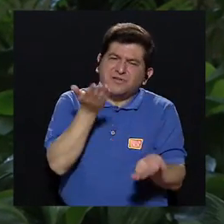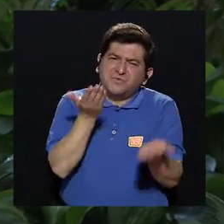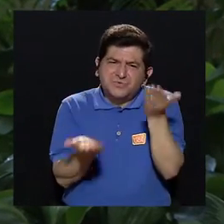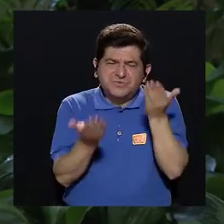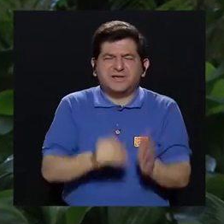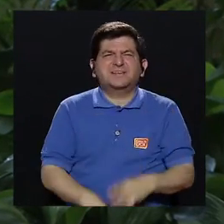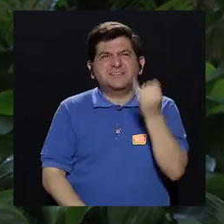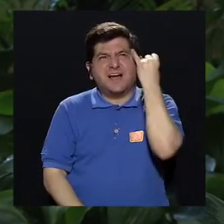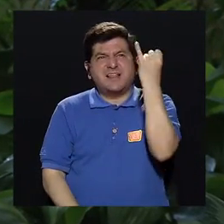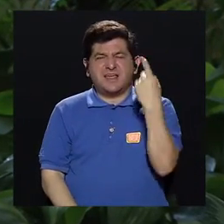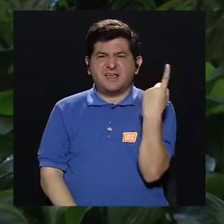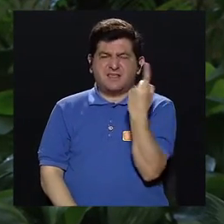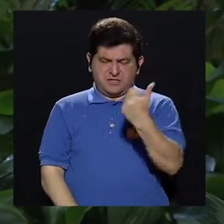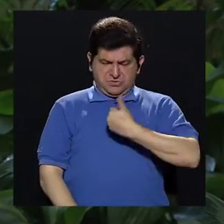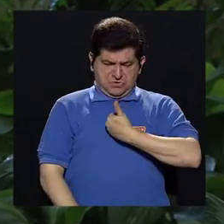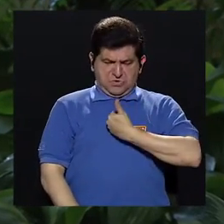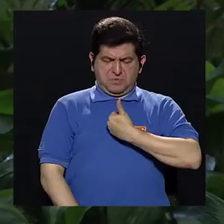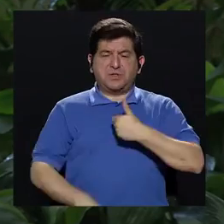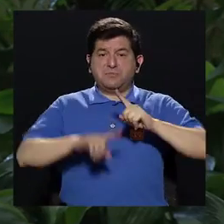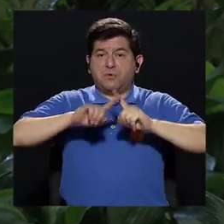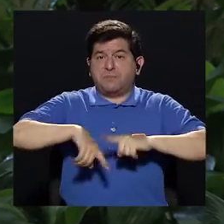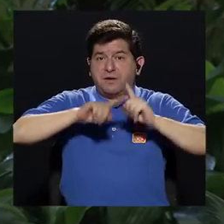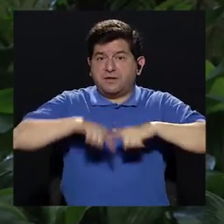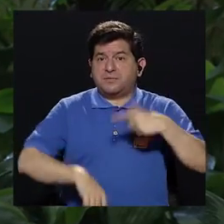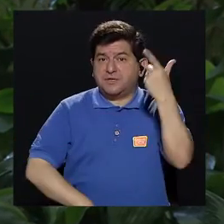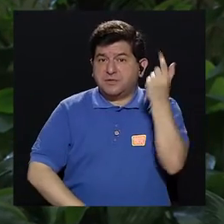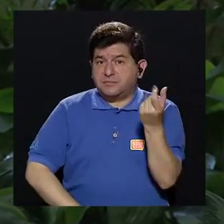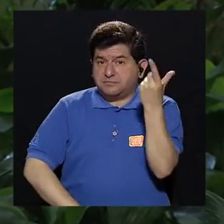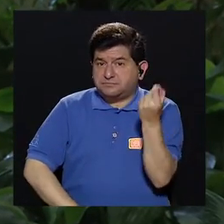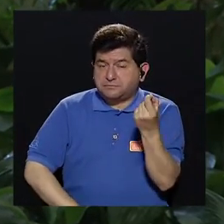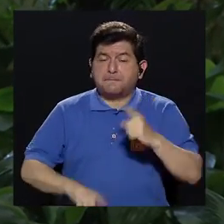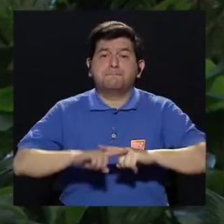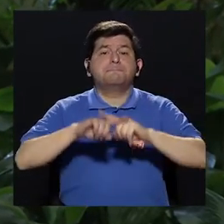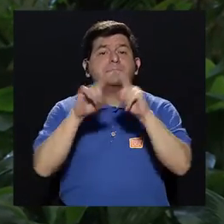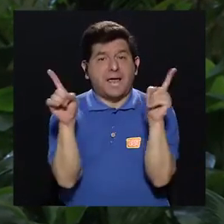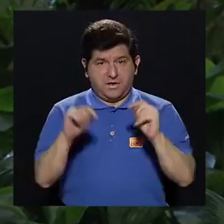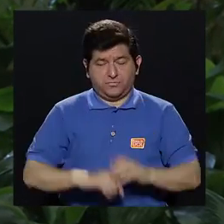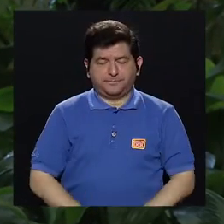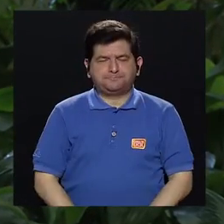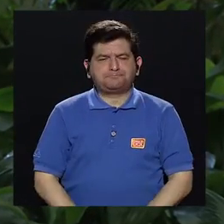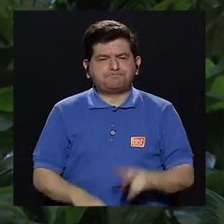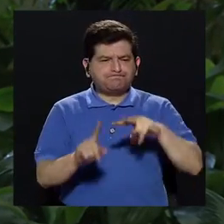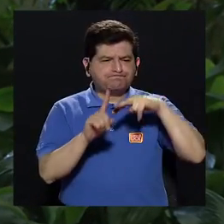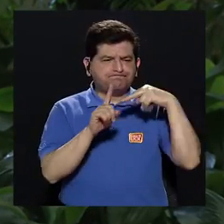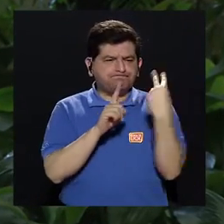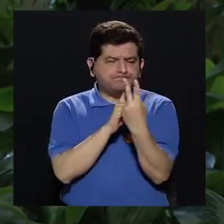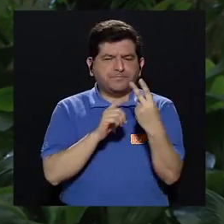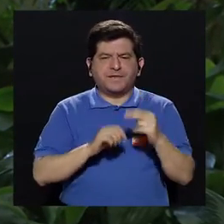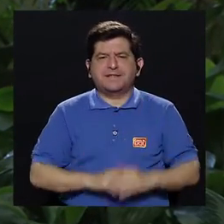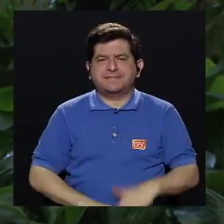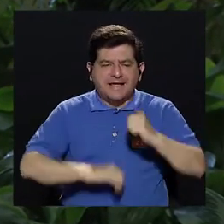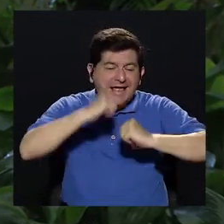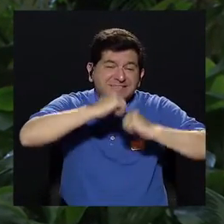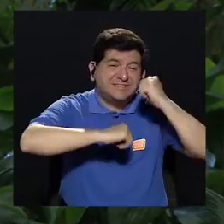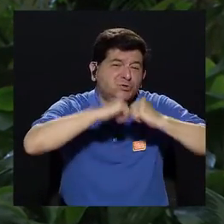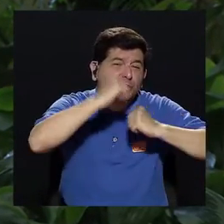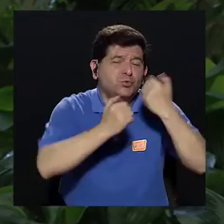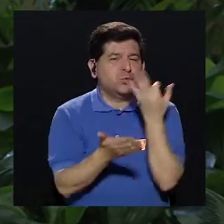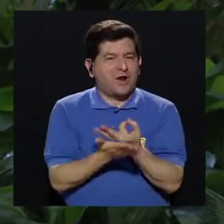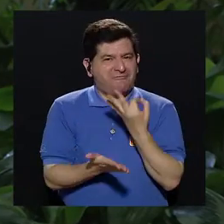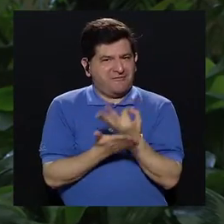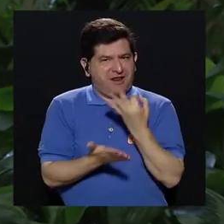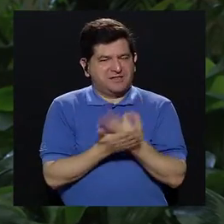esa idea de que solo de usted depende su pensión. Sin embargo, desde un punto de vista estructural,